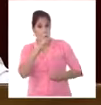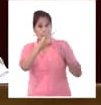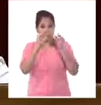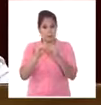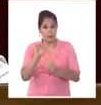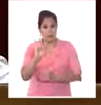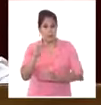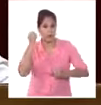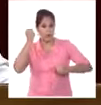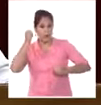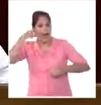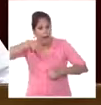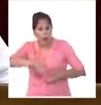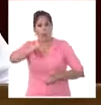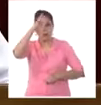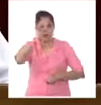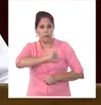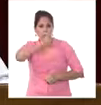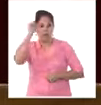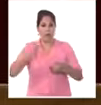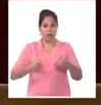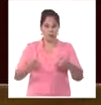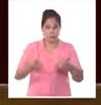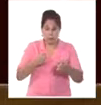siete ahora sí ganamos la guerra.